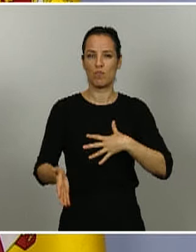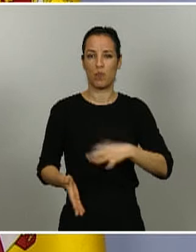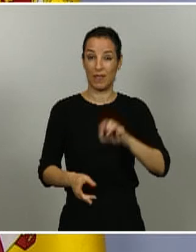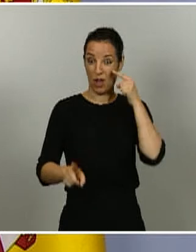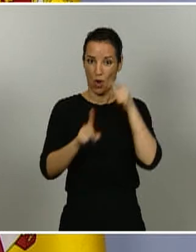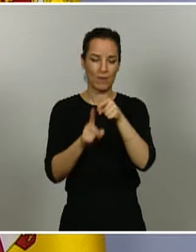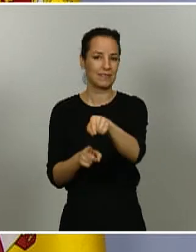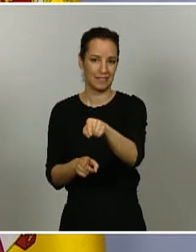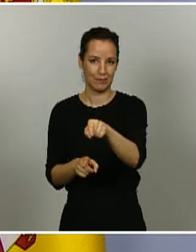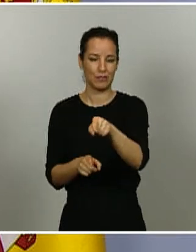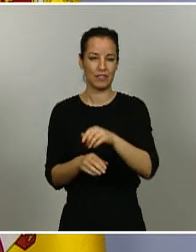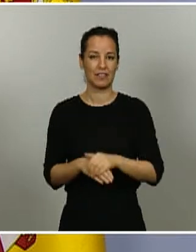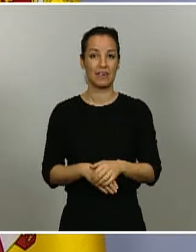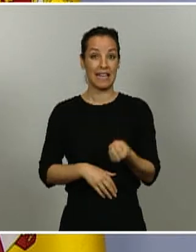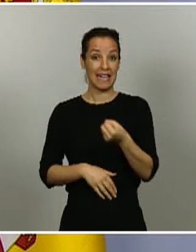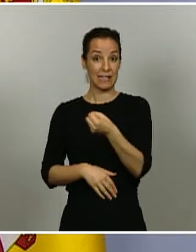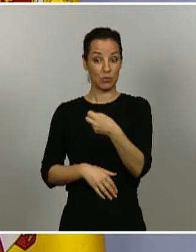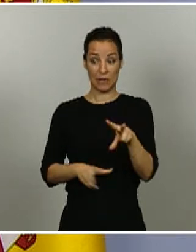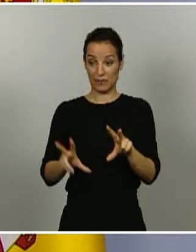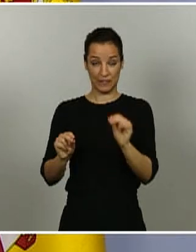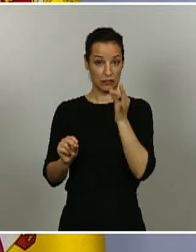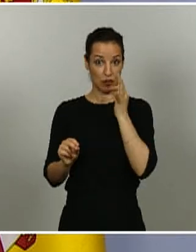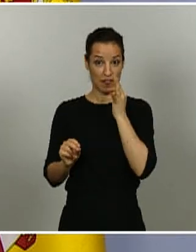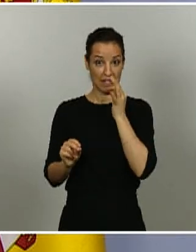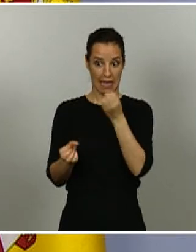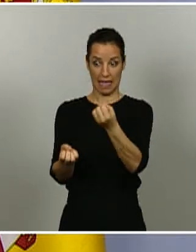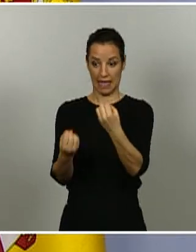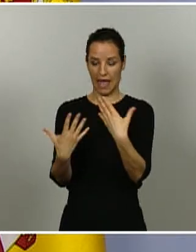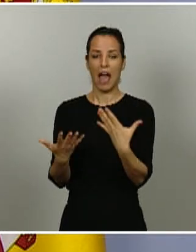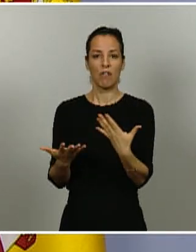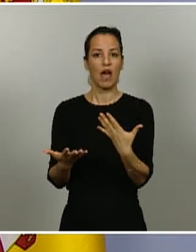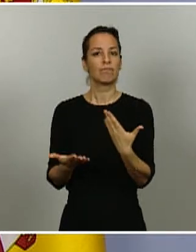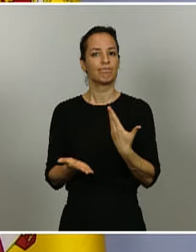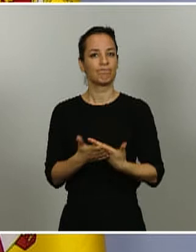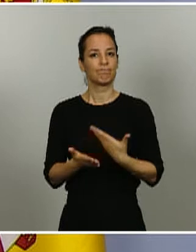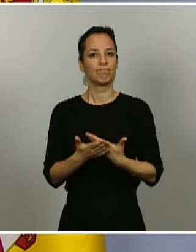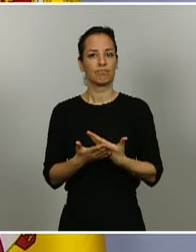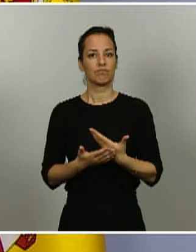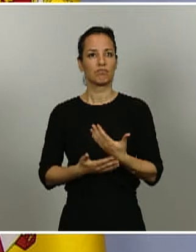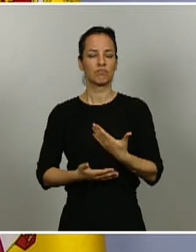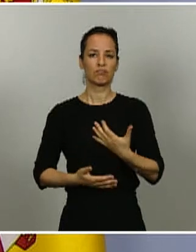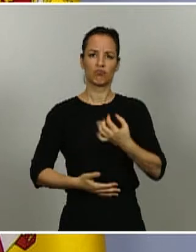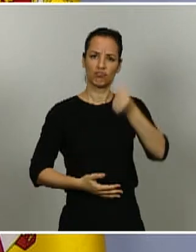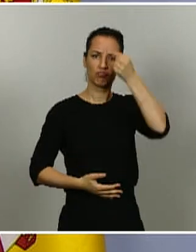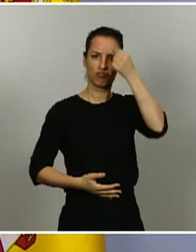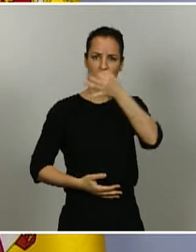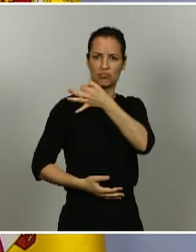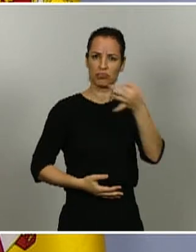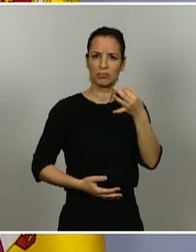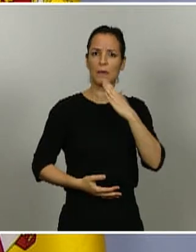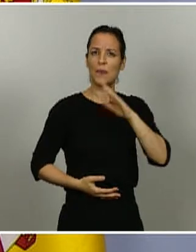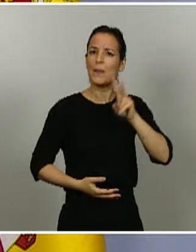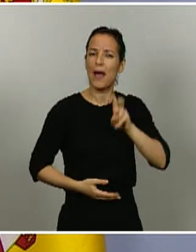Los resultados preliminares que tenemos muestran que la fiabilidad es adecuada para obtener estas conclusiones